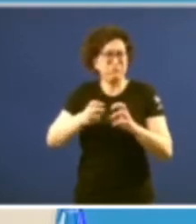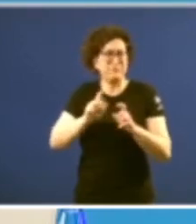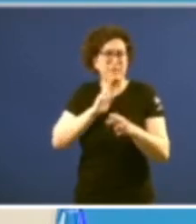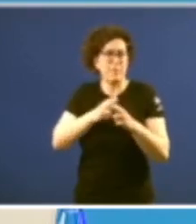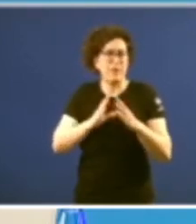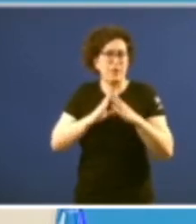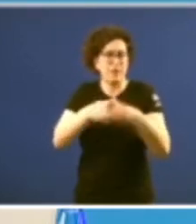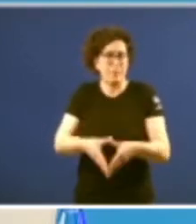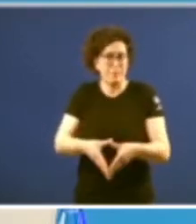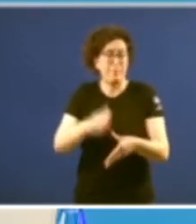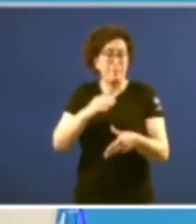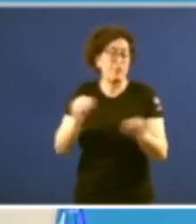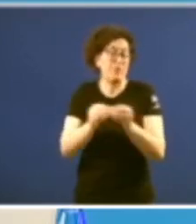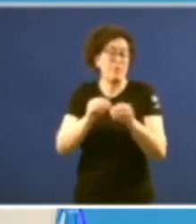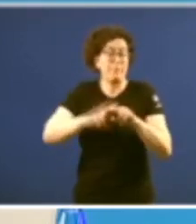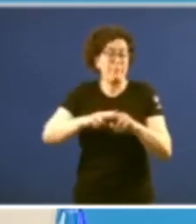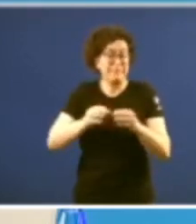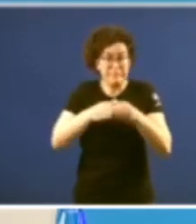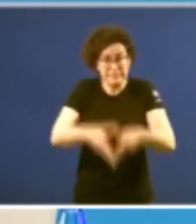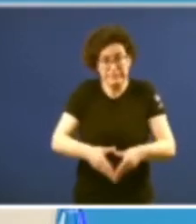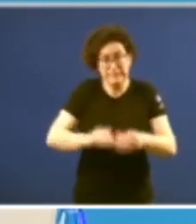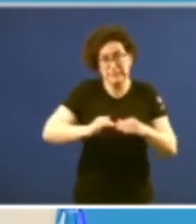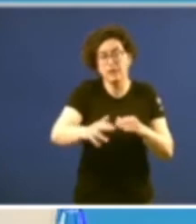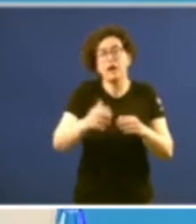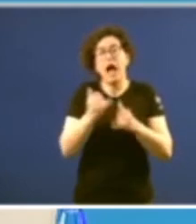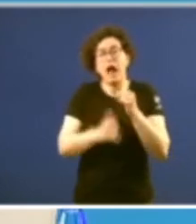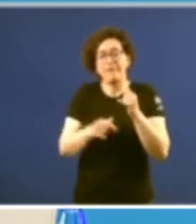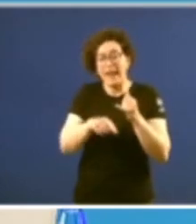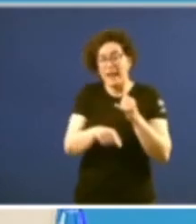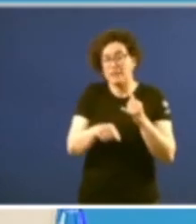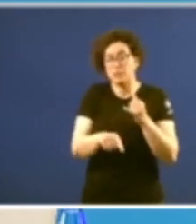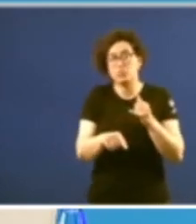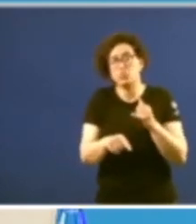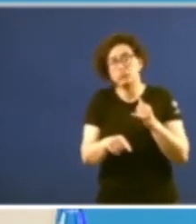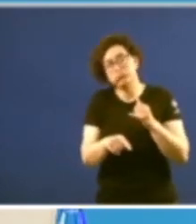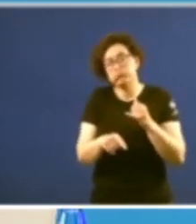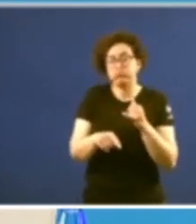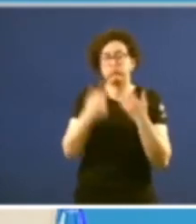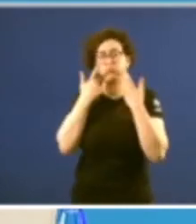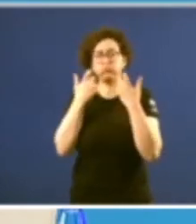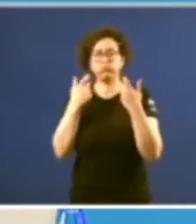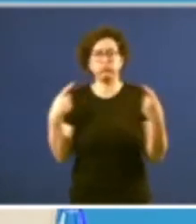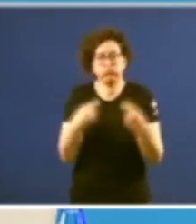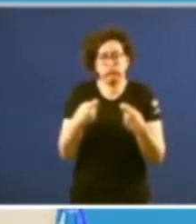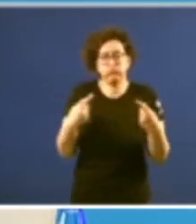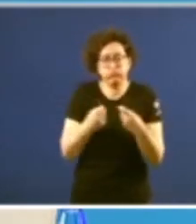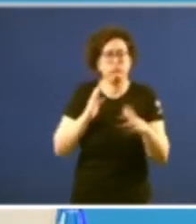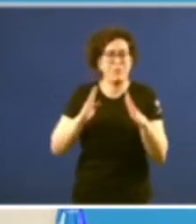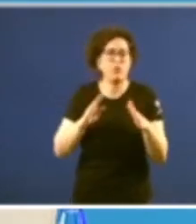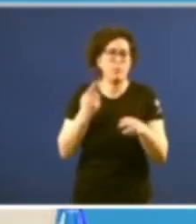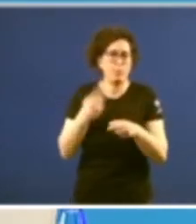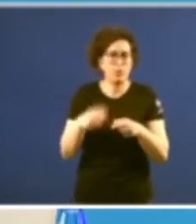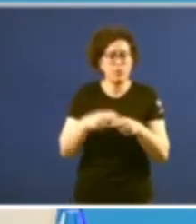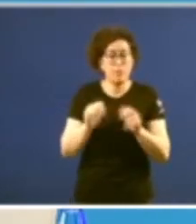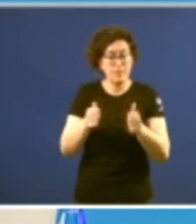del buque prestigio que supone un punto de inflexión yo creo que también aumentando la confrontación política en aquel momento se abre